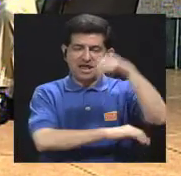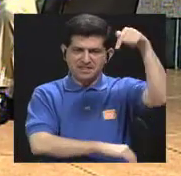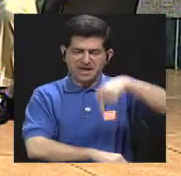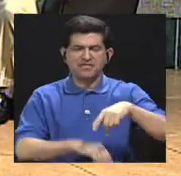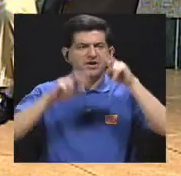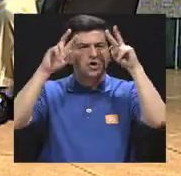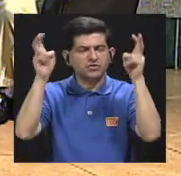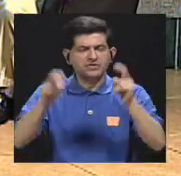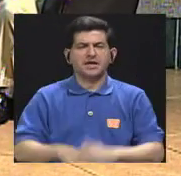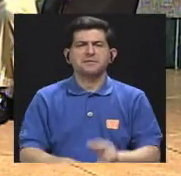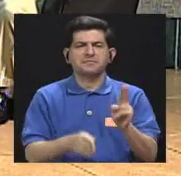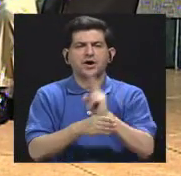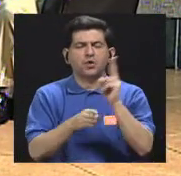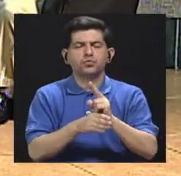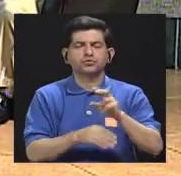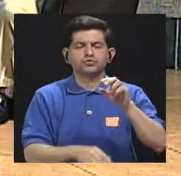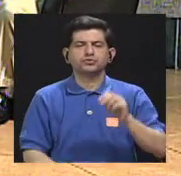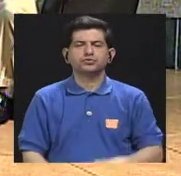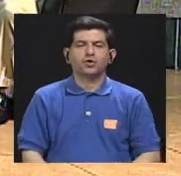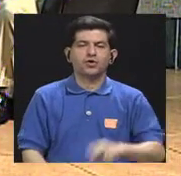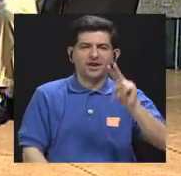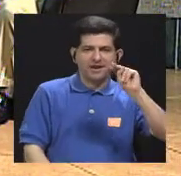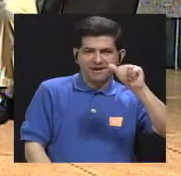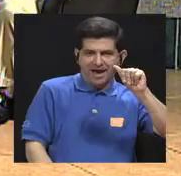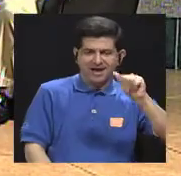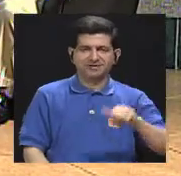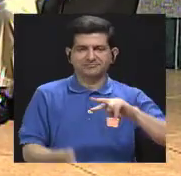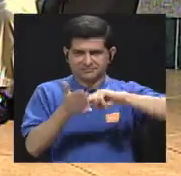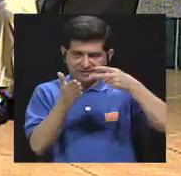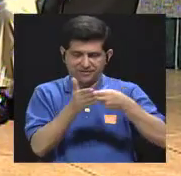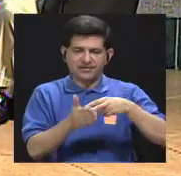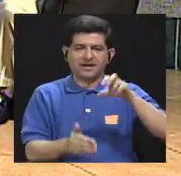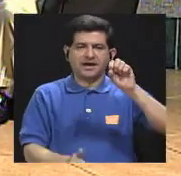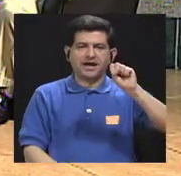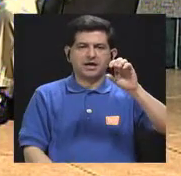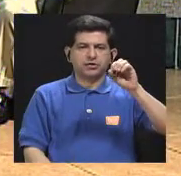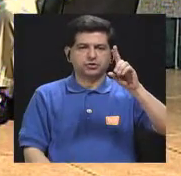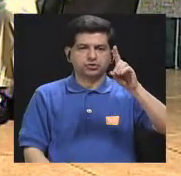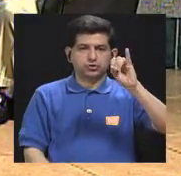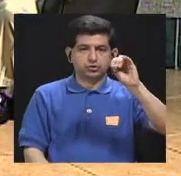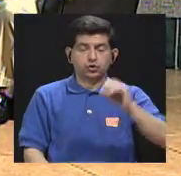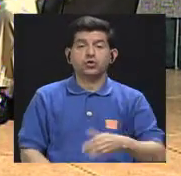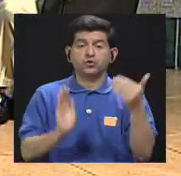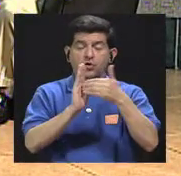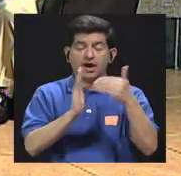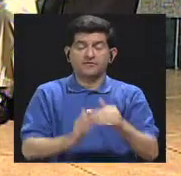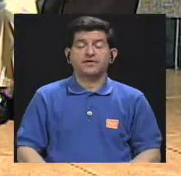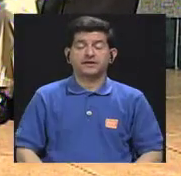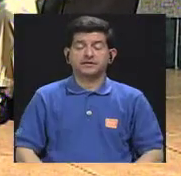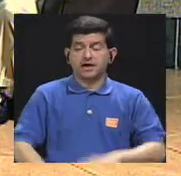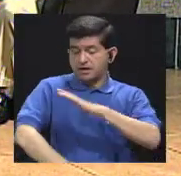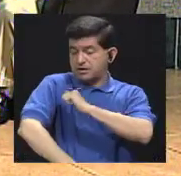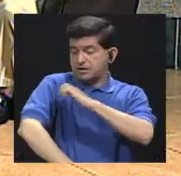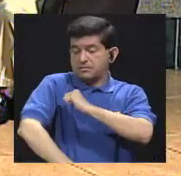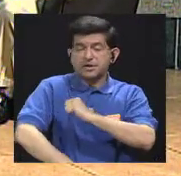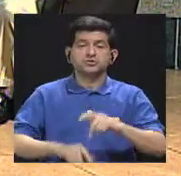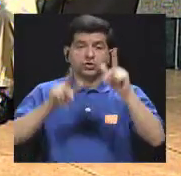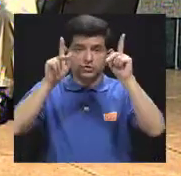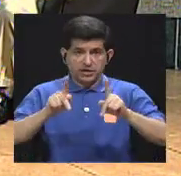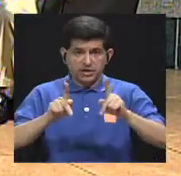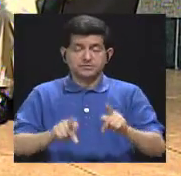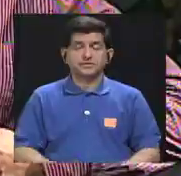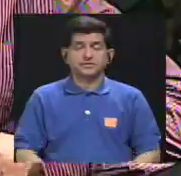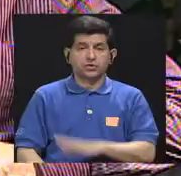convoca el tema del consumo de sodio, y cómo este, pues eventualmente podría afectar la presión arterial de la persona y de los